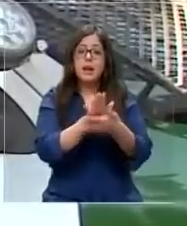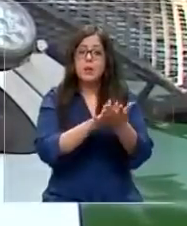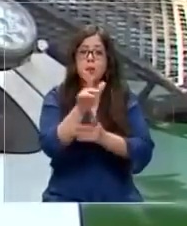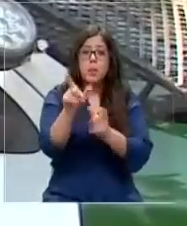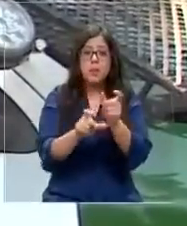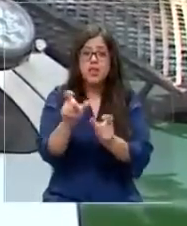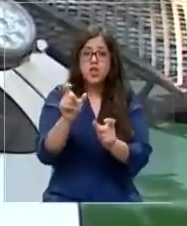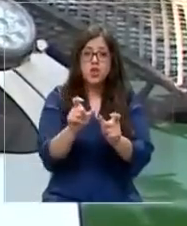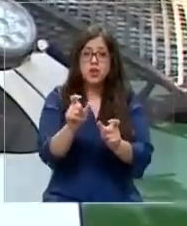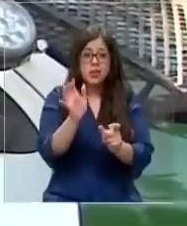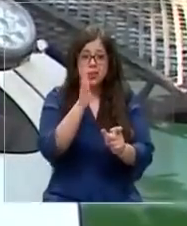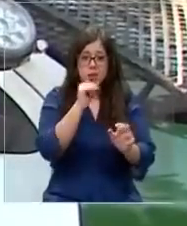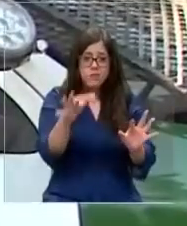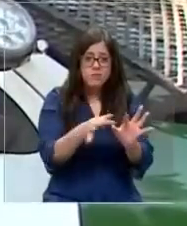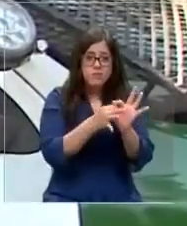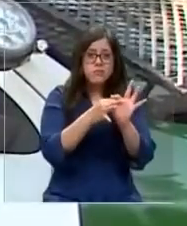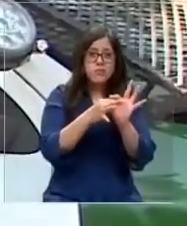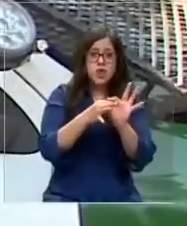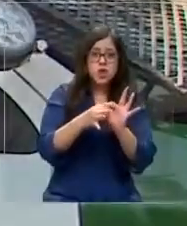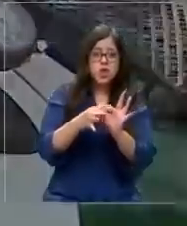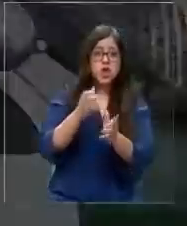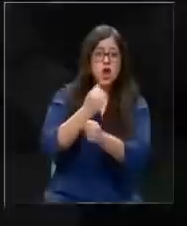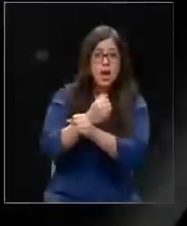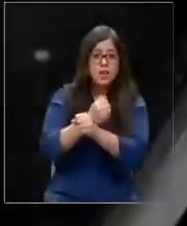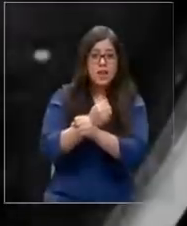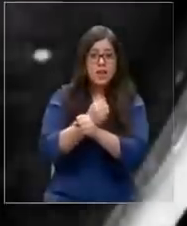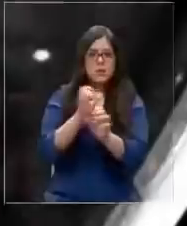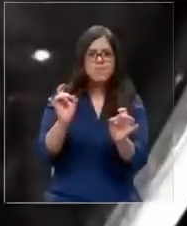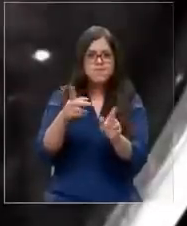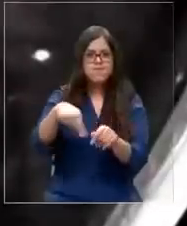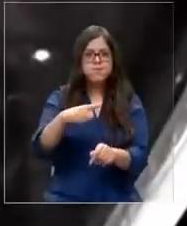no tienen nada que ver con el procedimiento policial se vean afectadas.